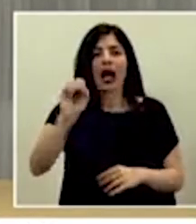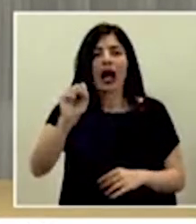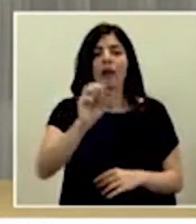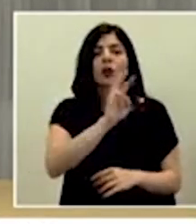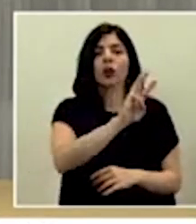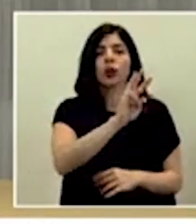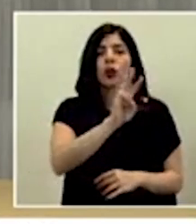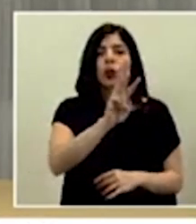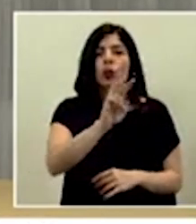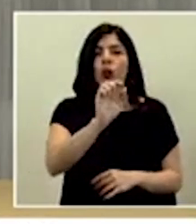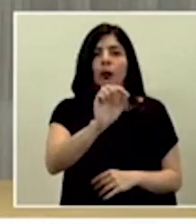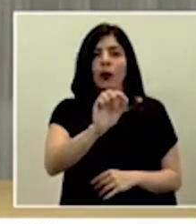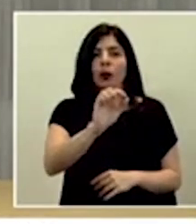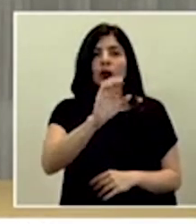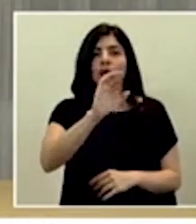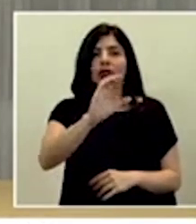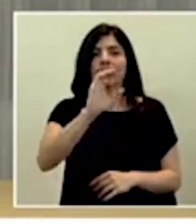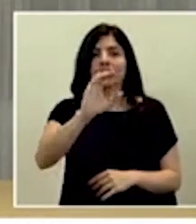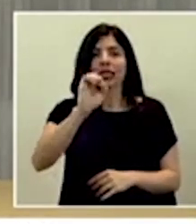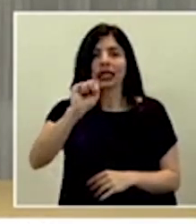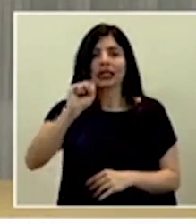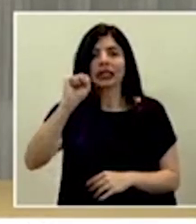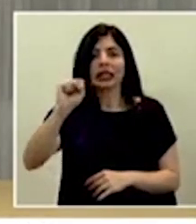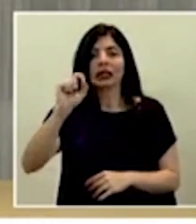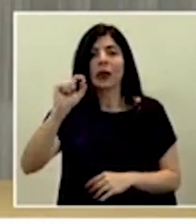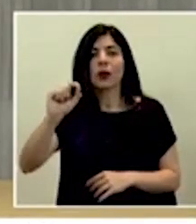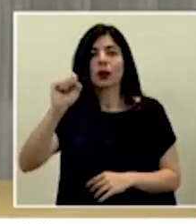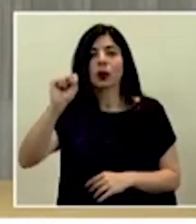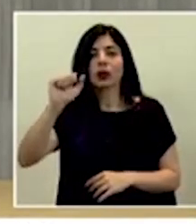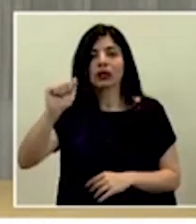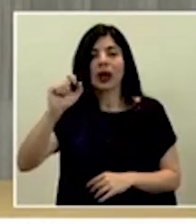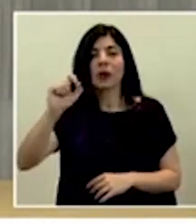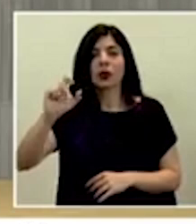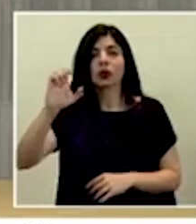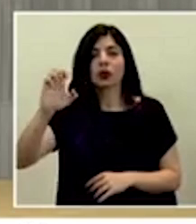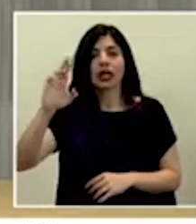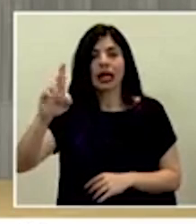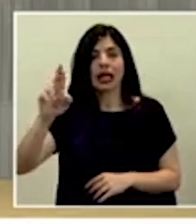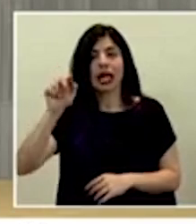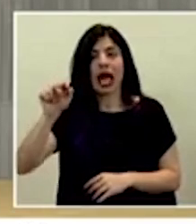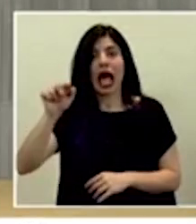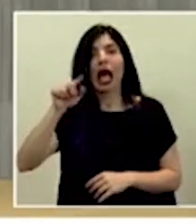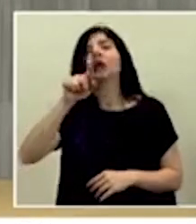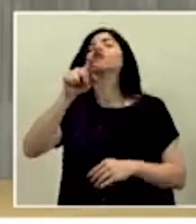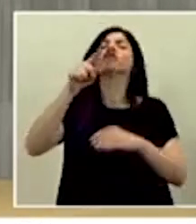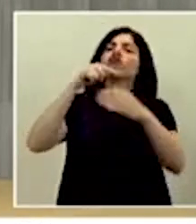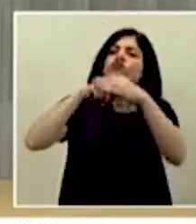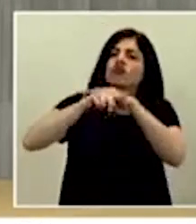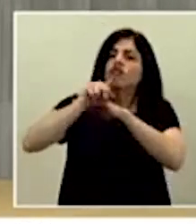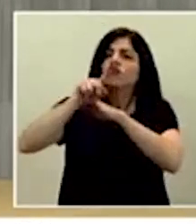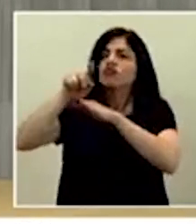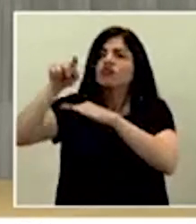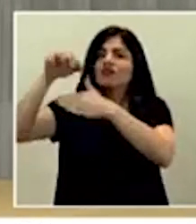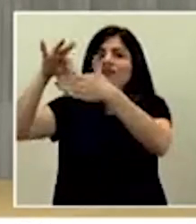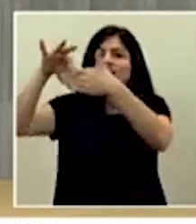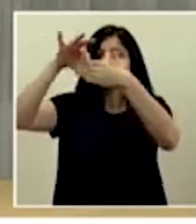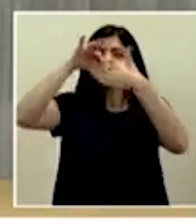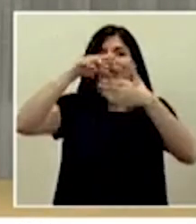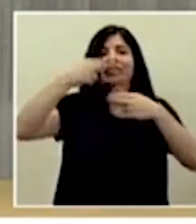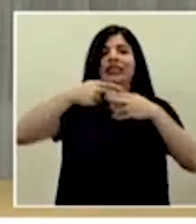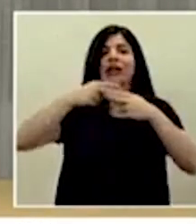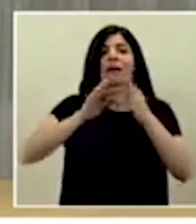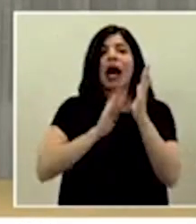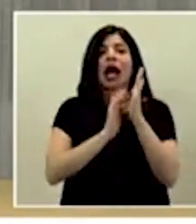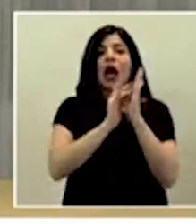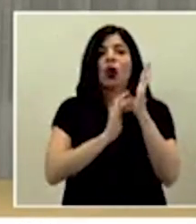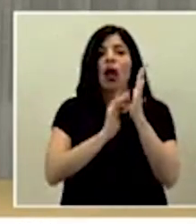www.css.sa.cr Y hay una ficha que se llama la